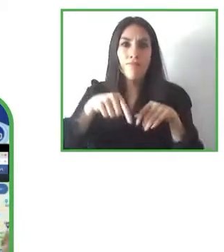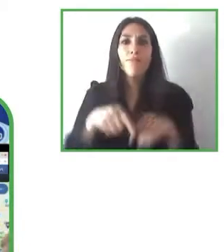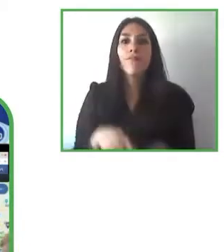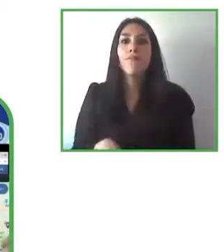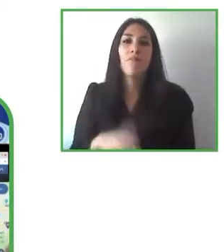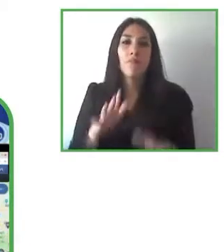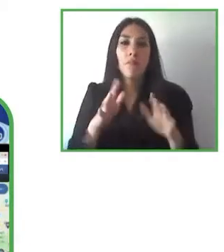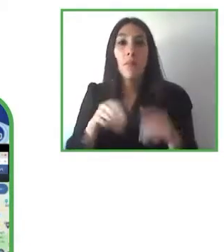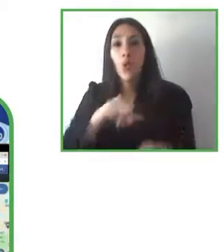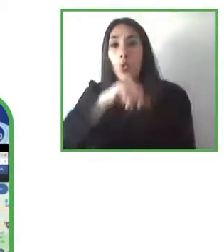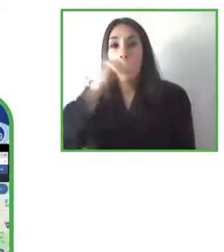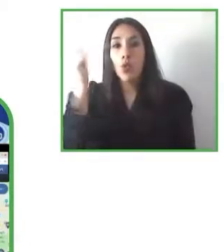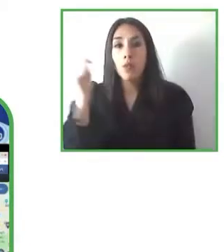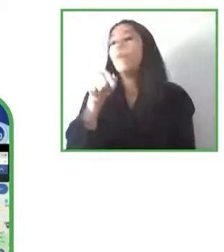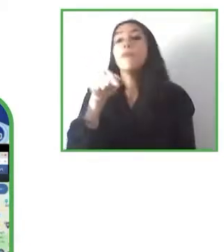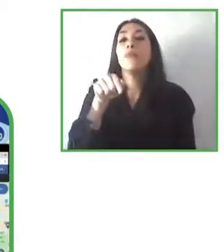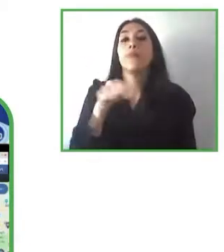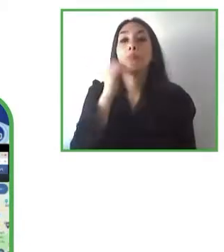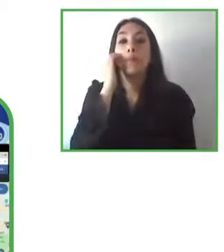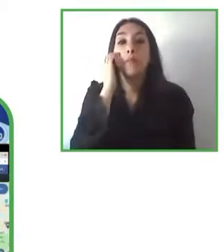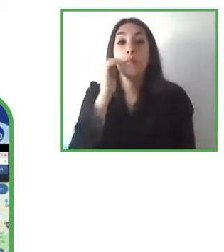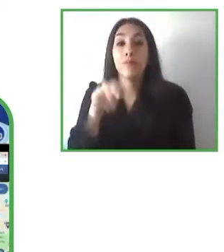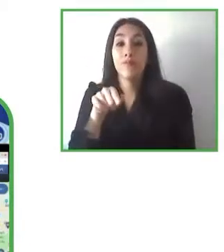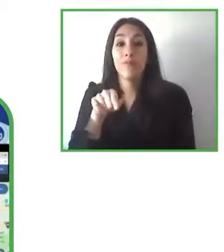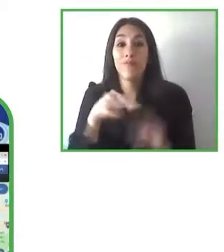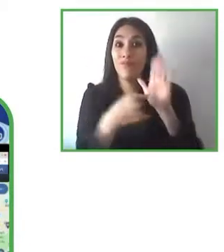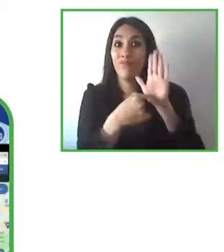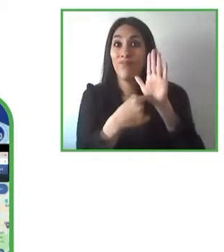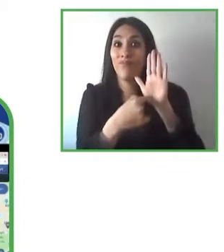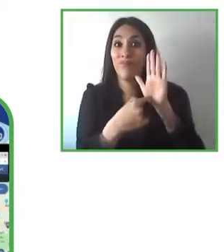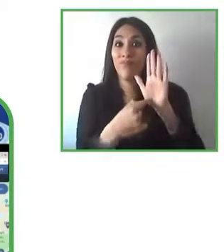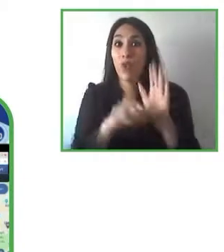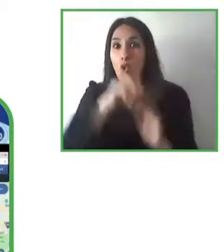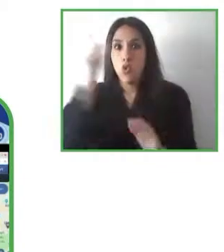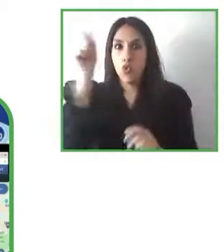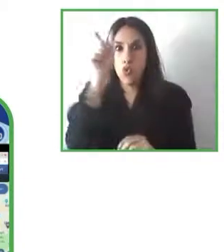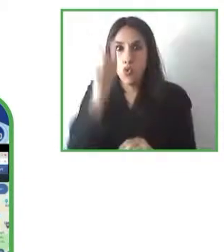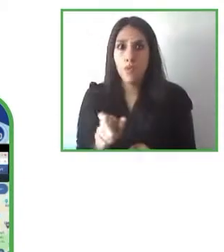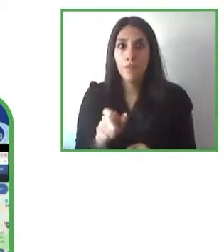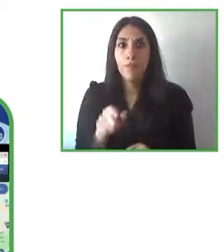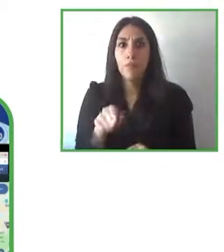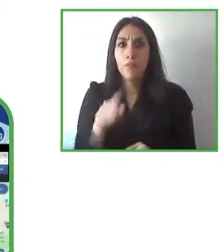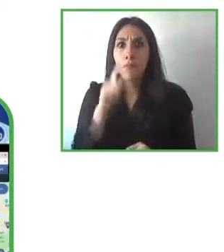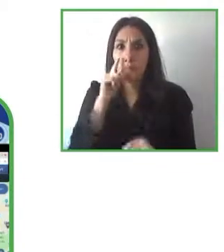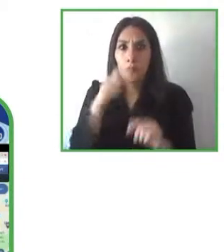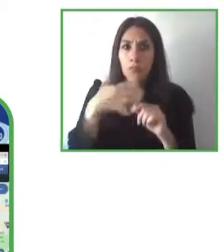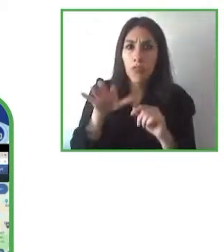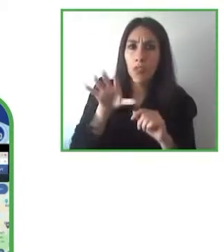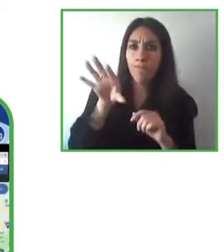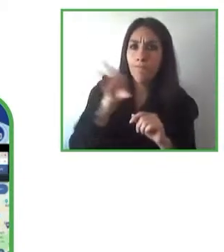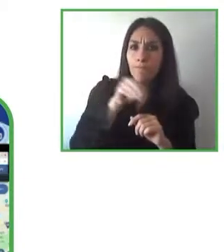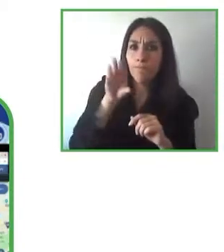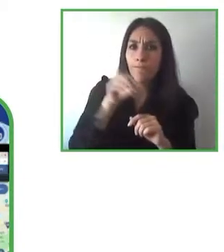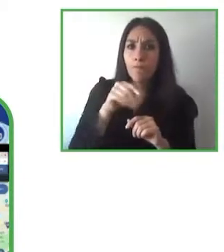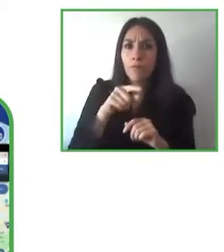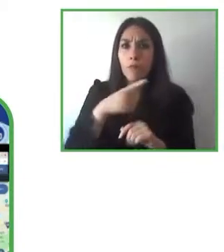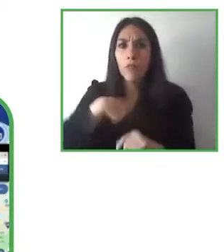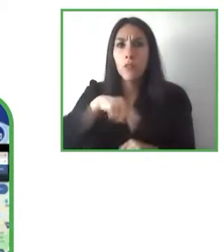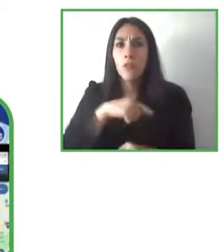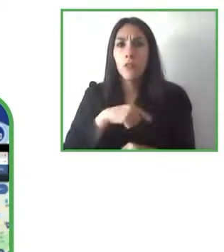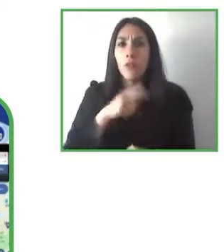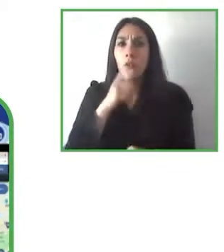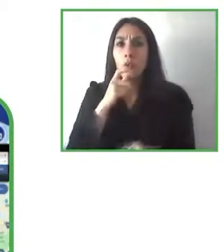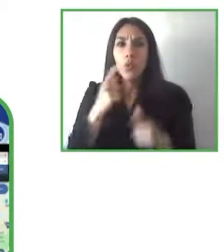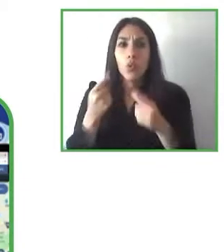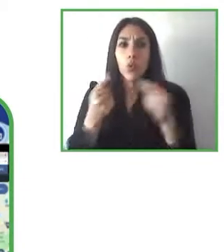cuando es otra persona tecnológicamente nosotros tenemos una solución patentada para toda Europa pues esto exportar a otros